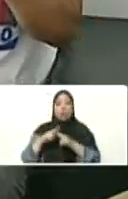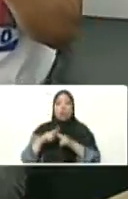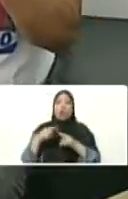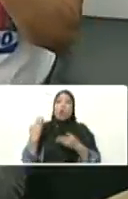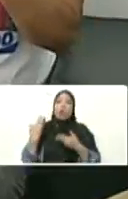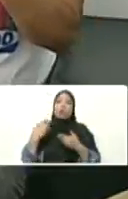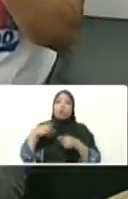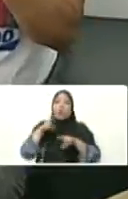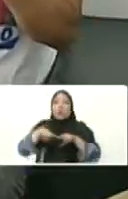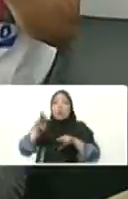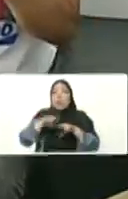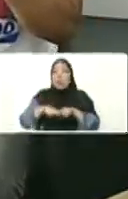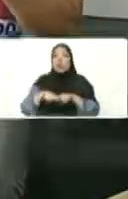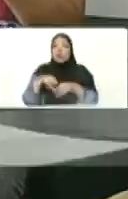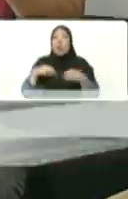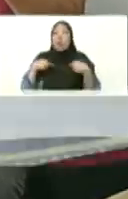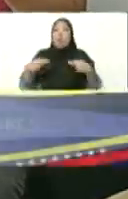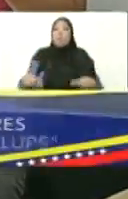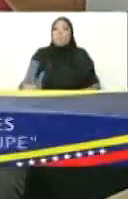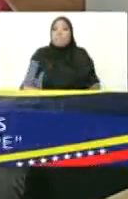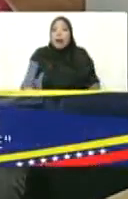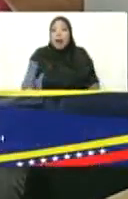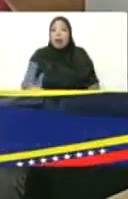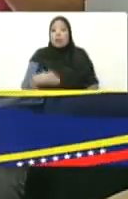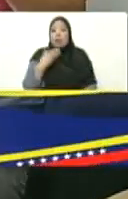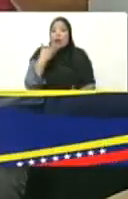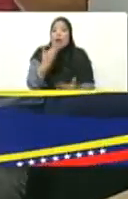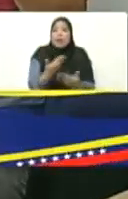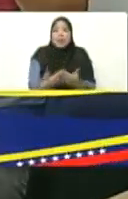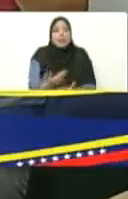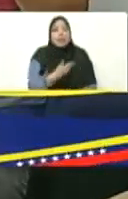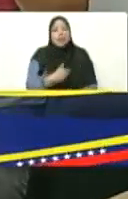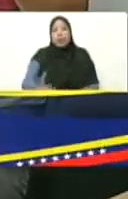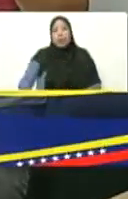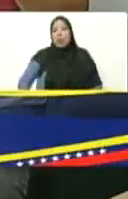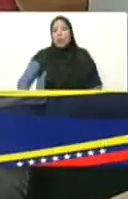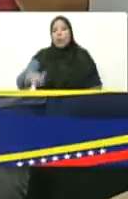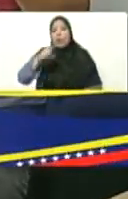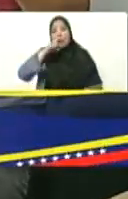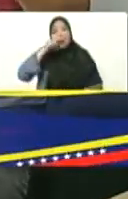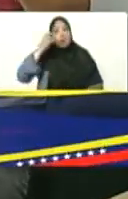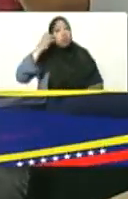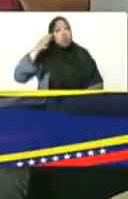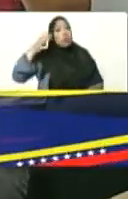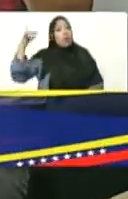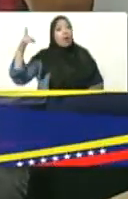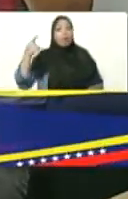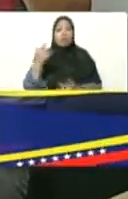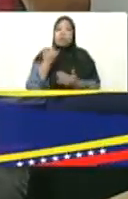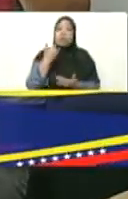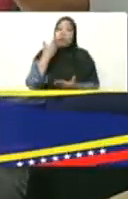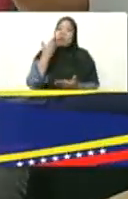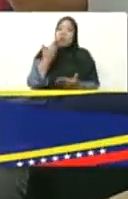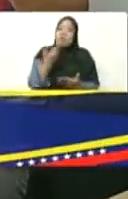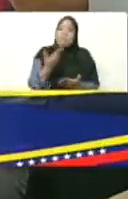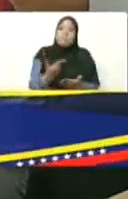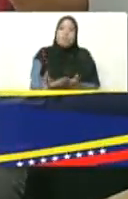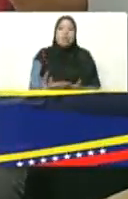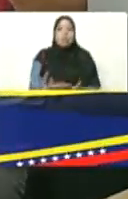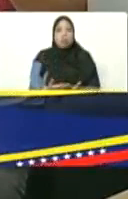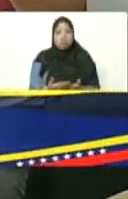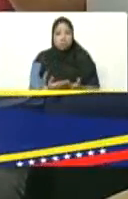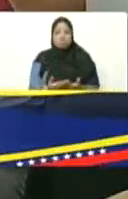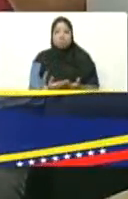sobre todo la de los niños. Agradecida, presidente, de verdad. Sueño cumplido para mí y le pido encarecidamente